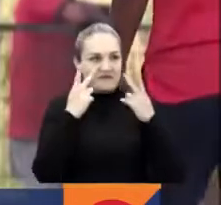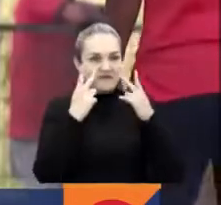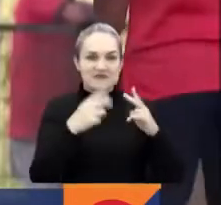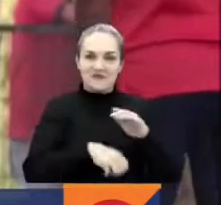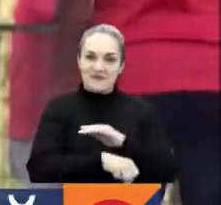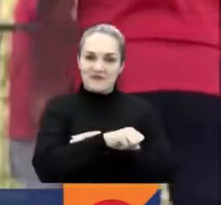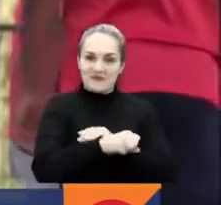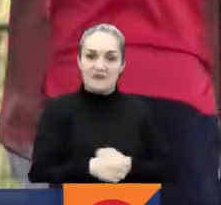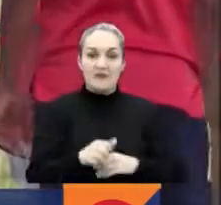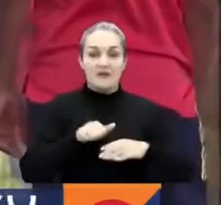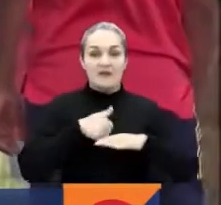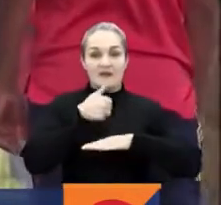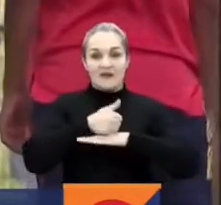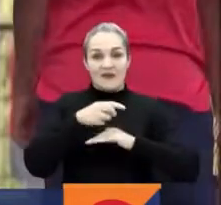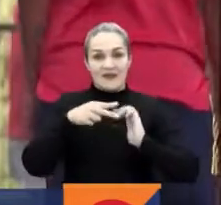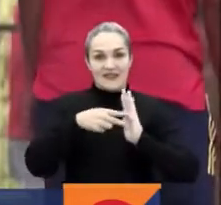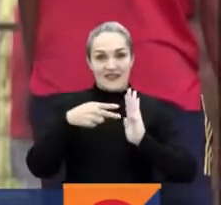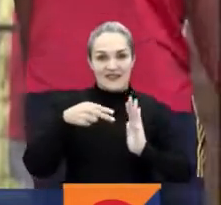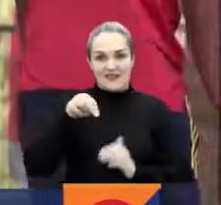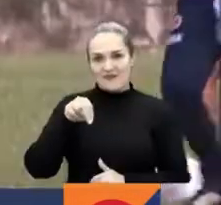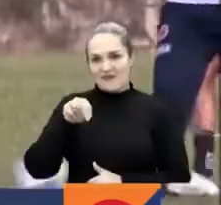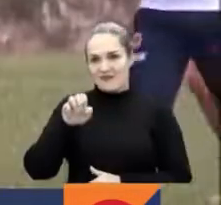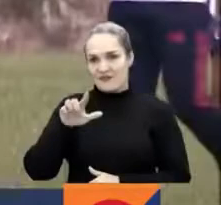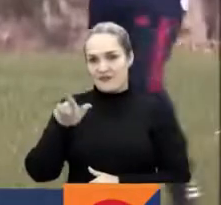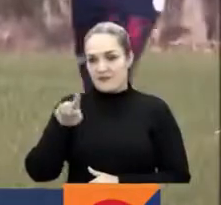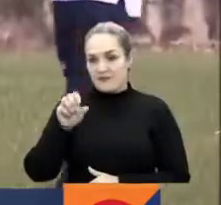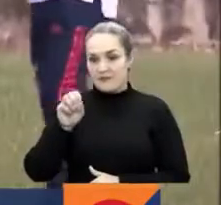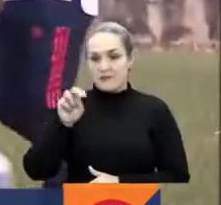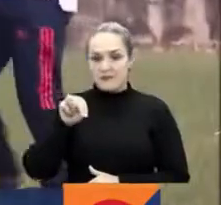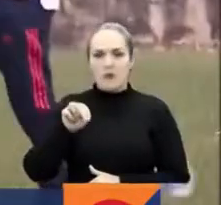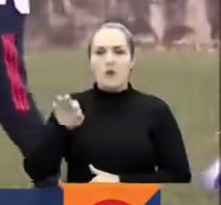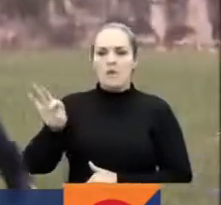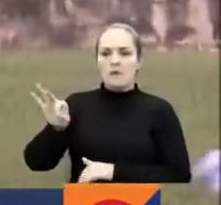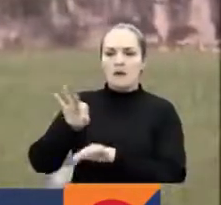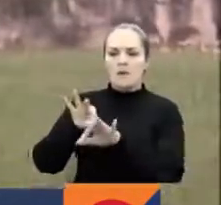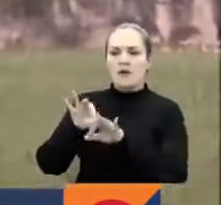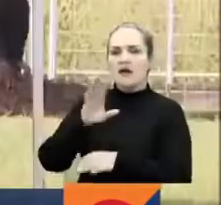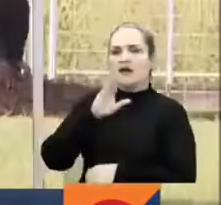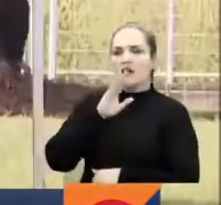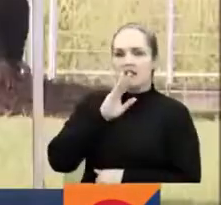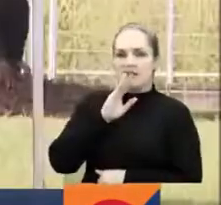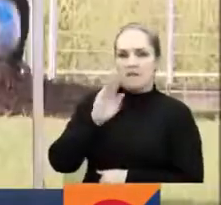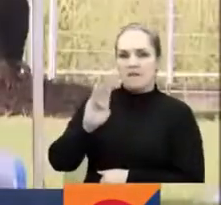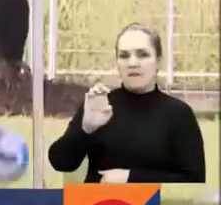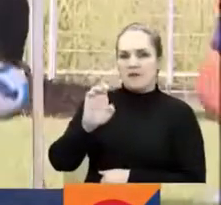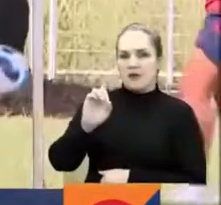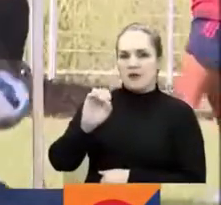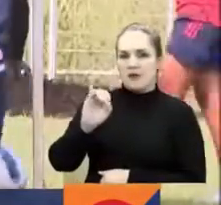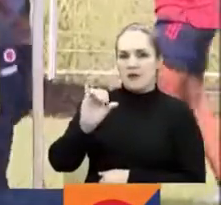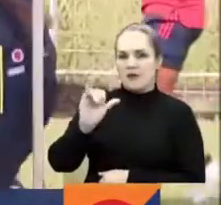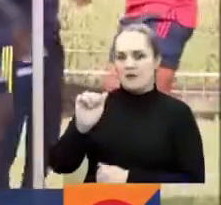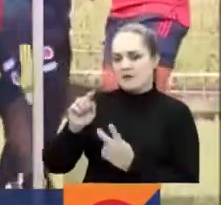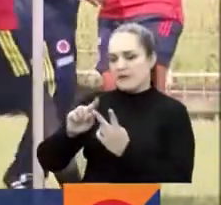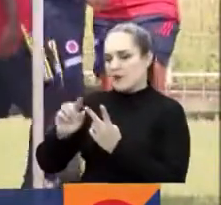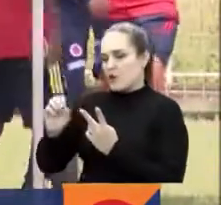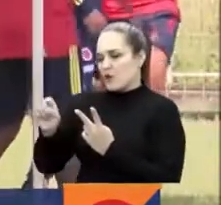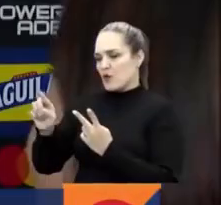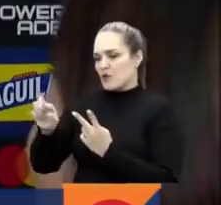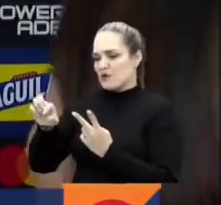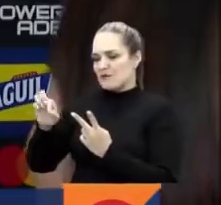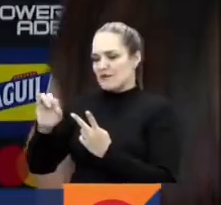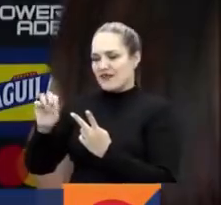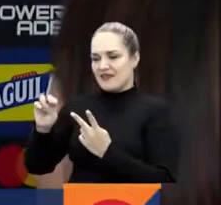El director técnico Nelson Abadía podrá contar en la nómina de nuevo con Lorena Bedoya y Diana Ospina, ausentes ante Ecuador por acumulación de tarjetas